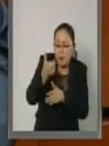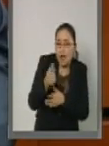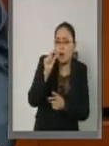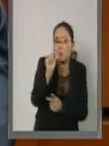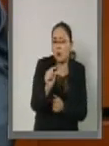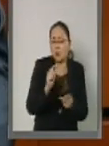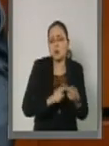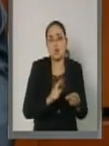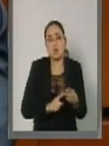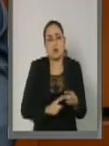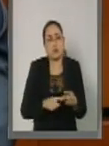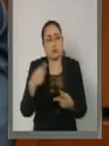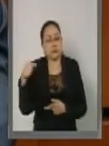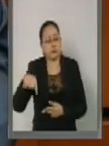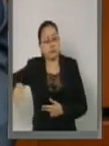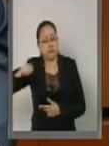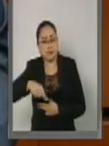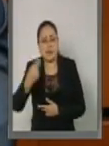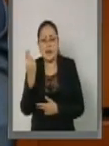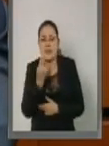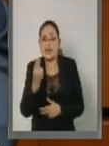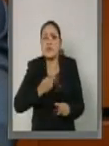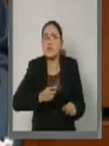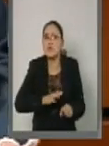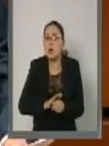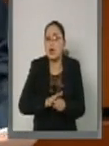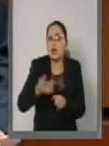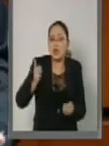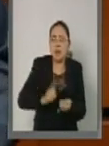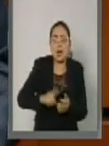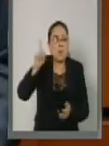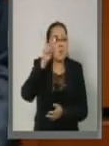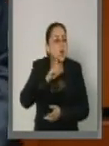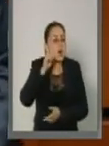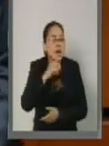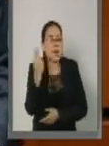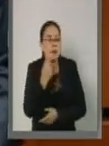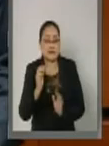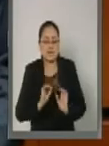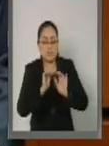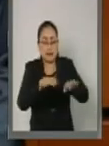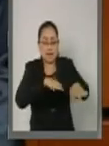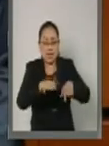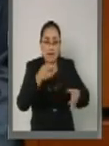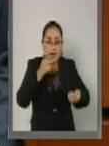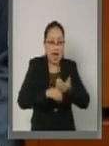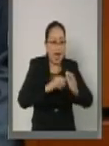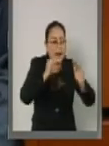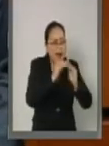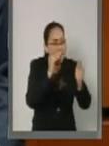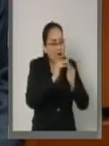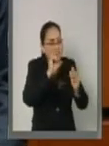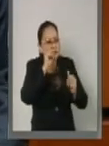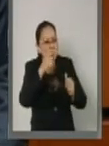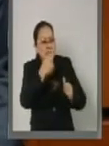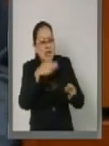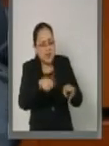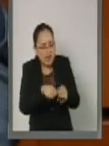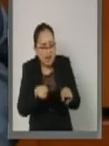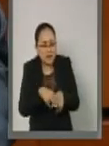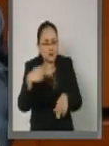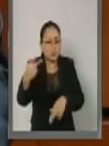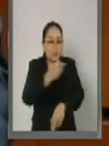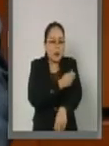salarios, la necesidad que se tiene por parte de las mujeres de emplearse en casa para cuidar a los nietos o